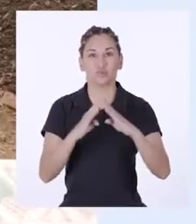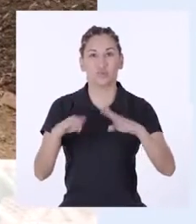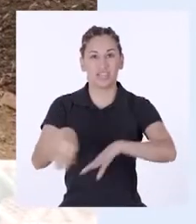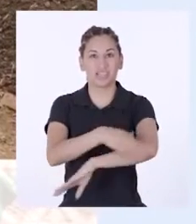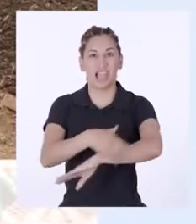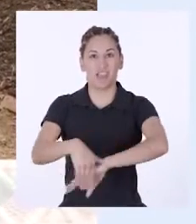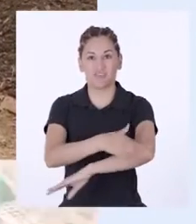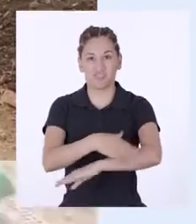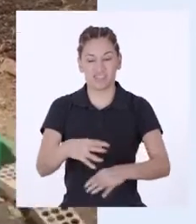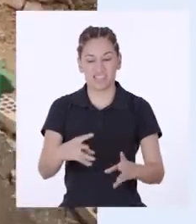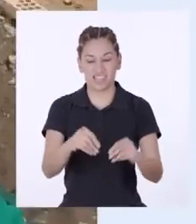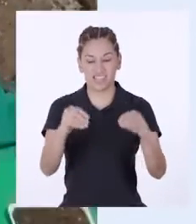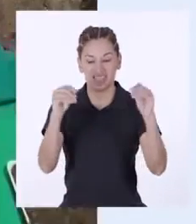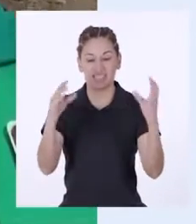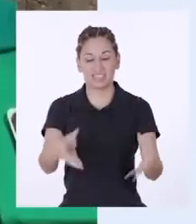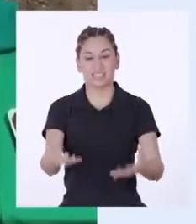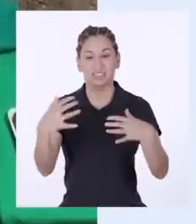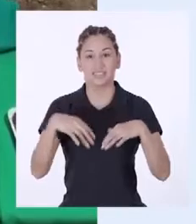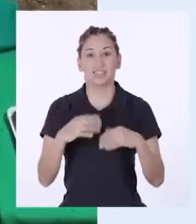tijeras y también guantes.